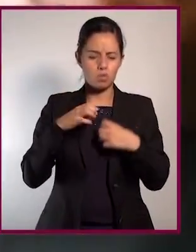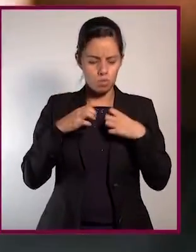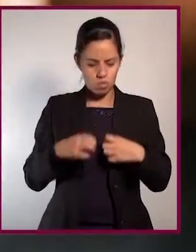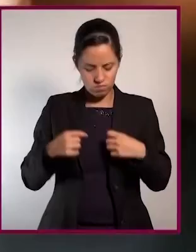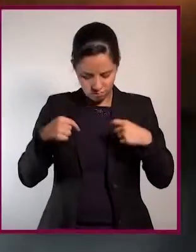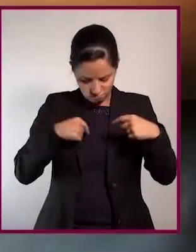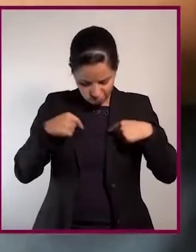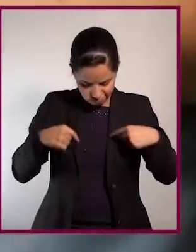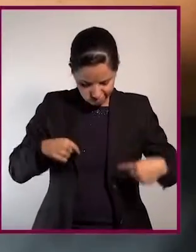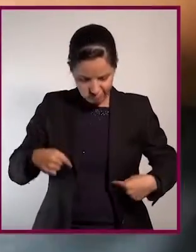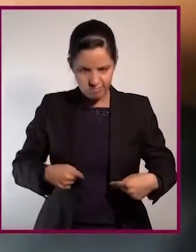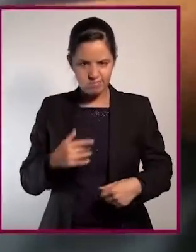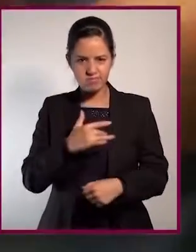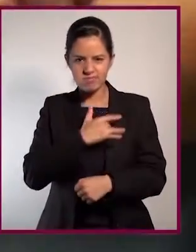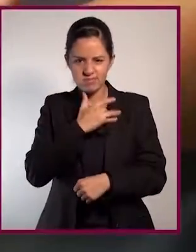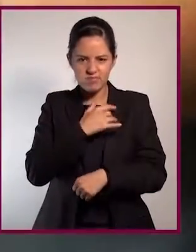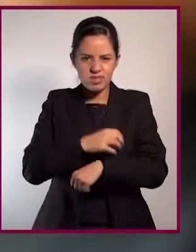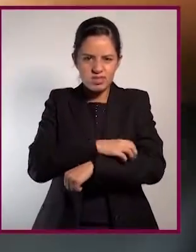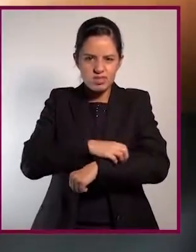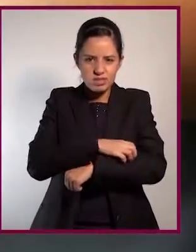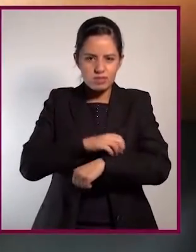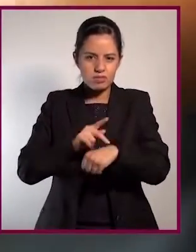en una o más partes del cuerpo.